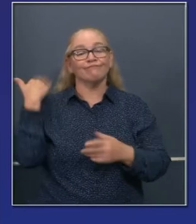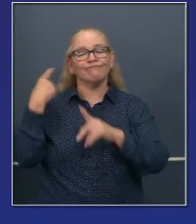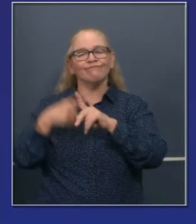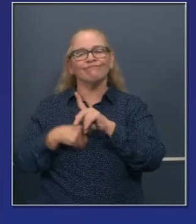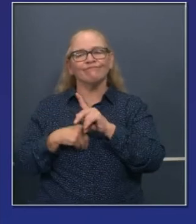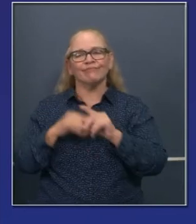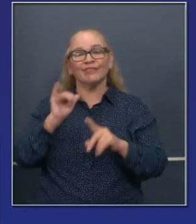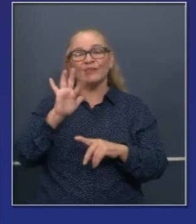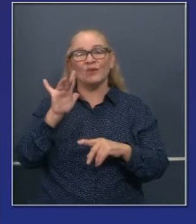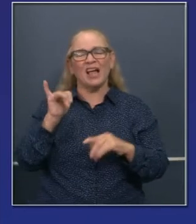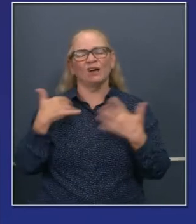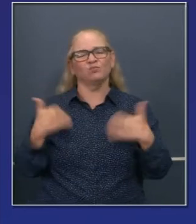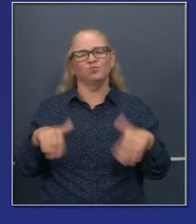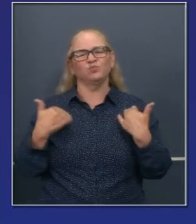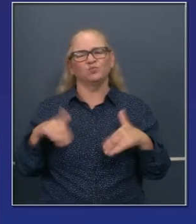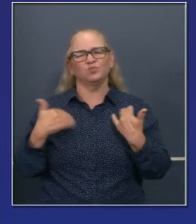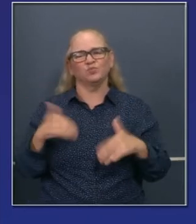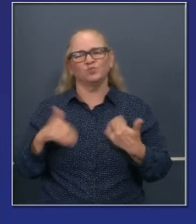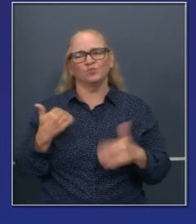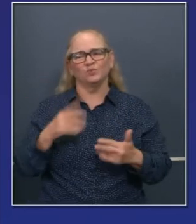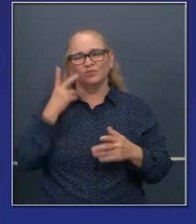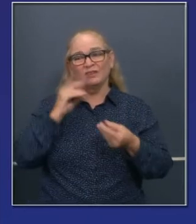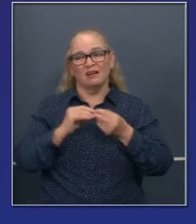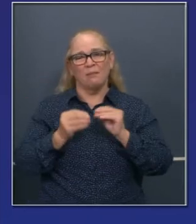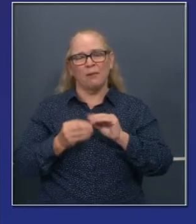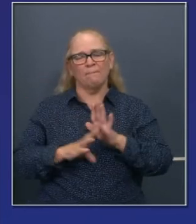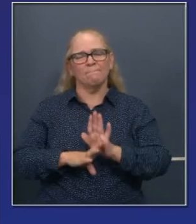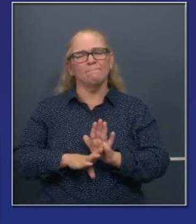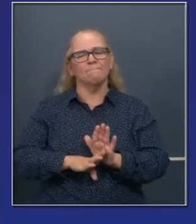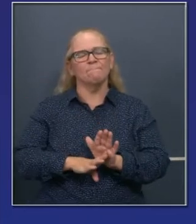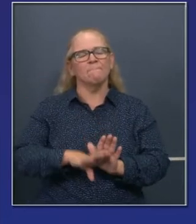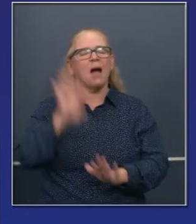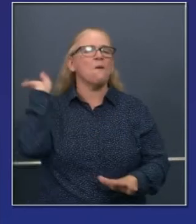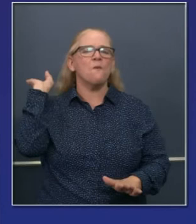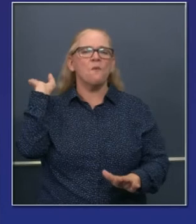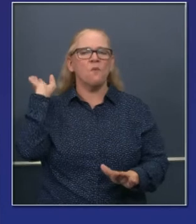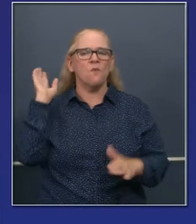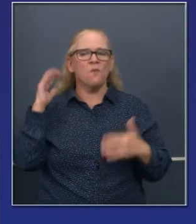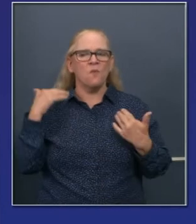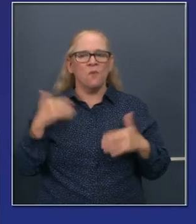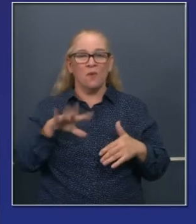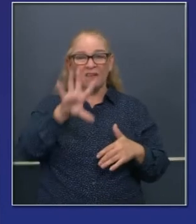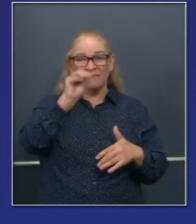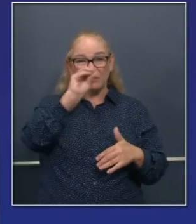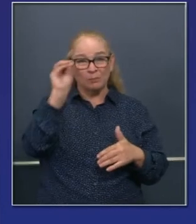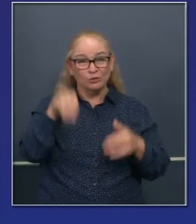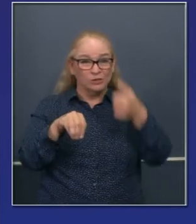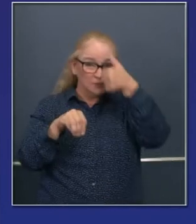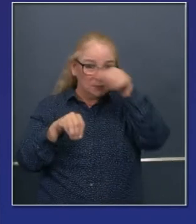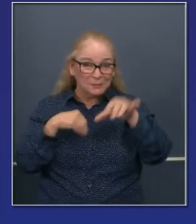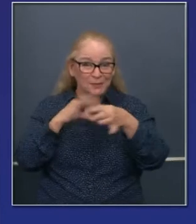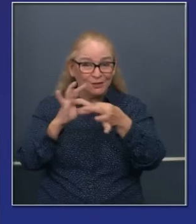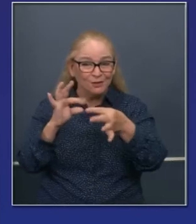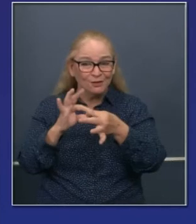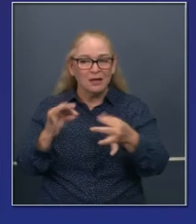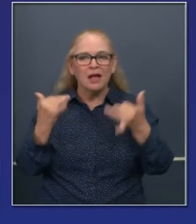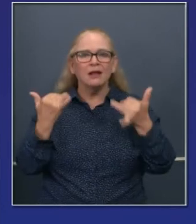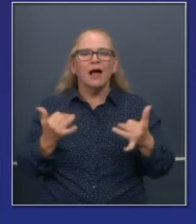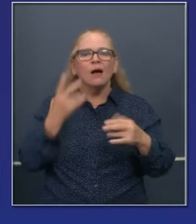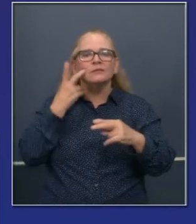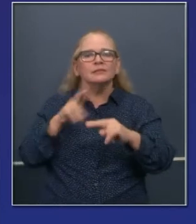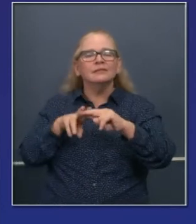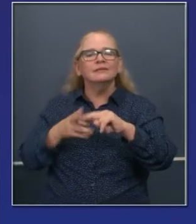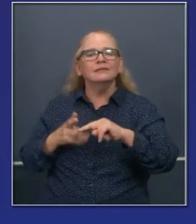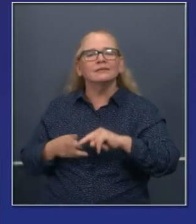a principios de julio, que vimos que las hospitalizaciones a través de 14 días subieron un 50%. Ahora